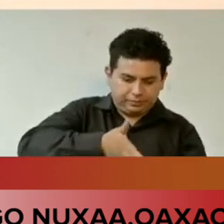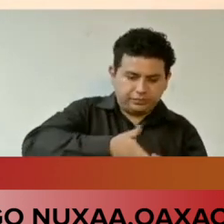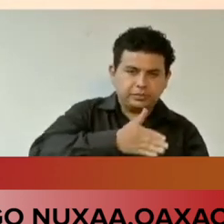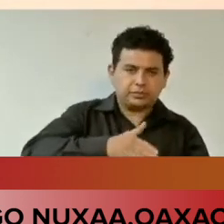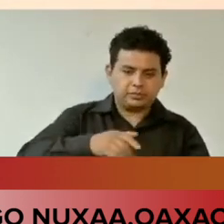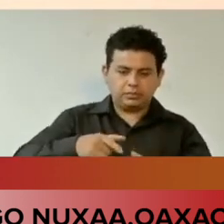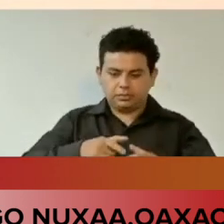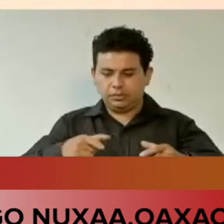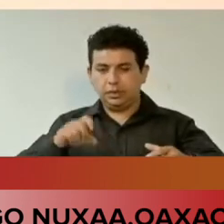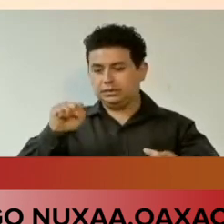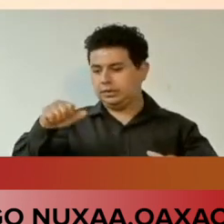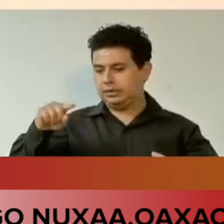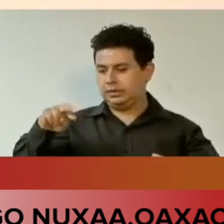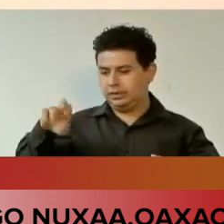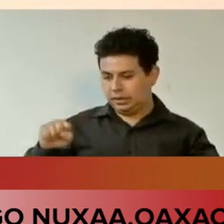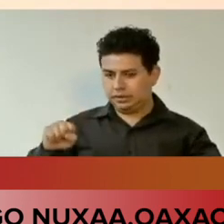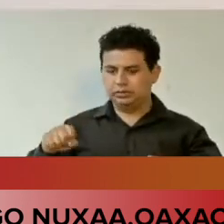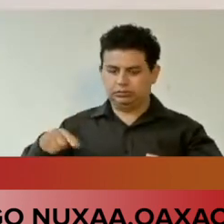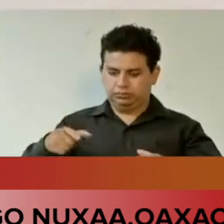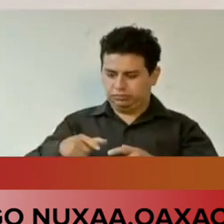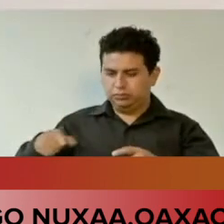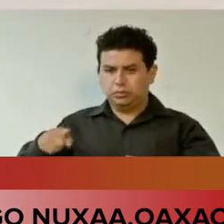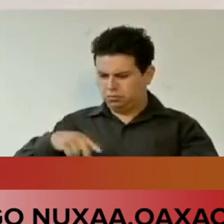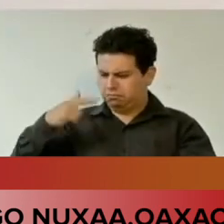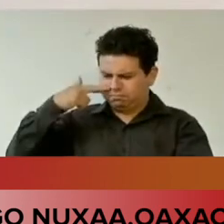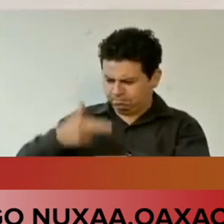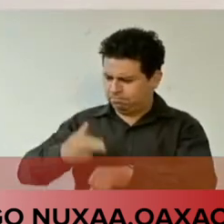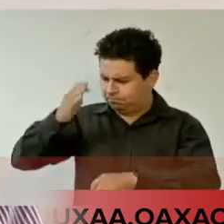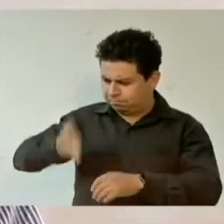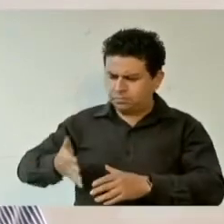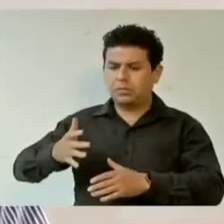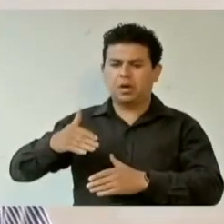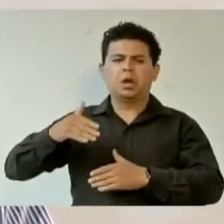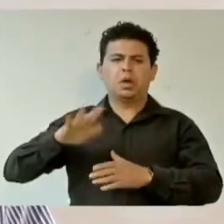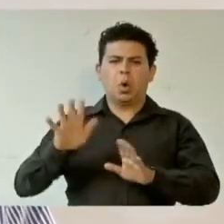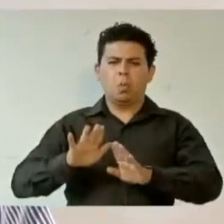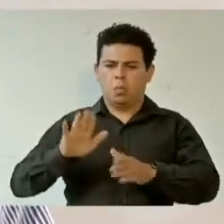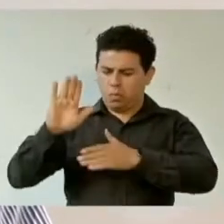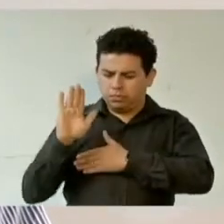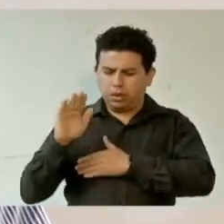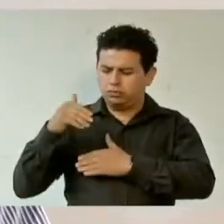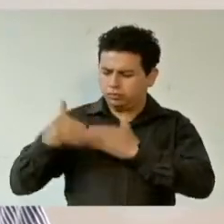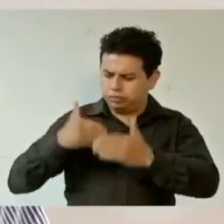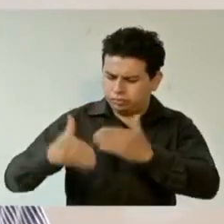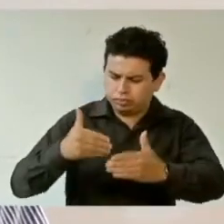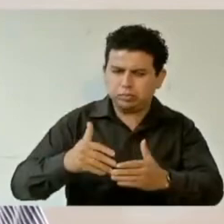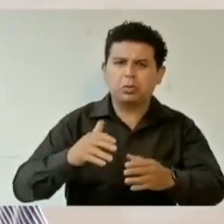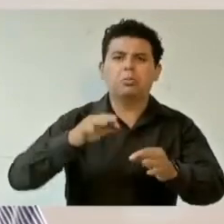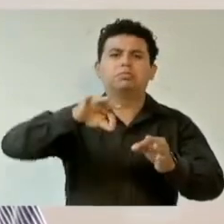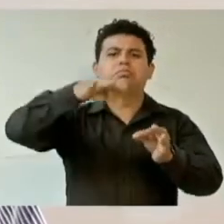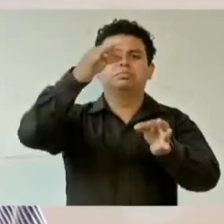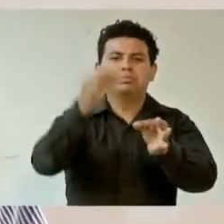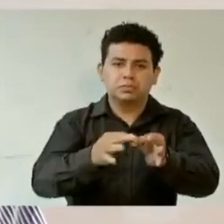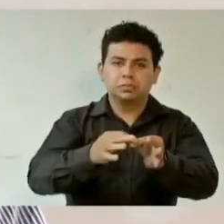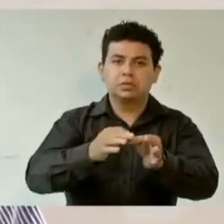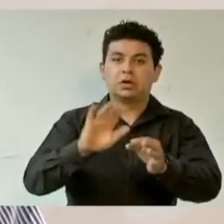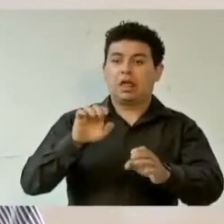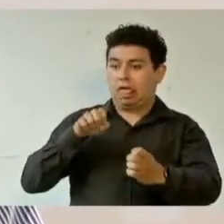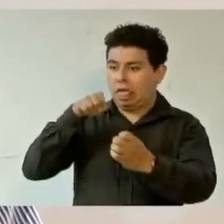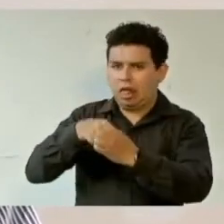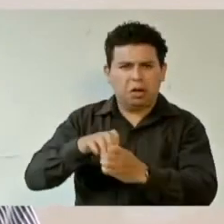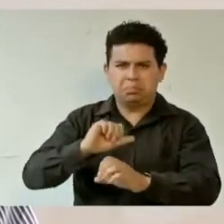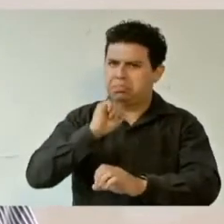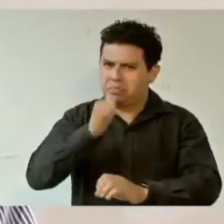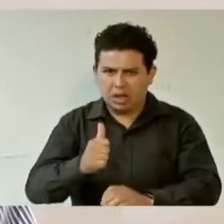Nuxiño. Empeñamos la palabra y la palabra se ha cumplido. No le fallamos. Gracias por